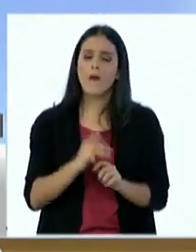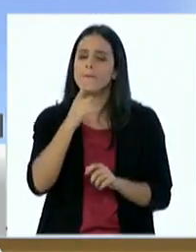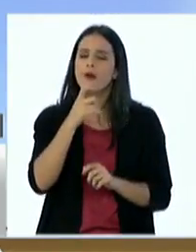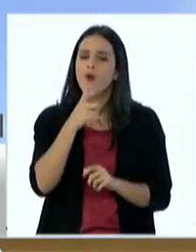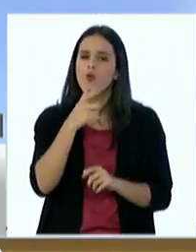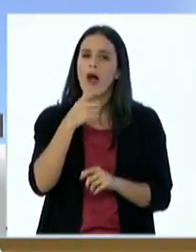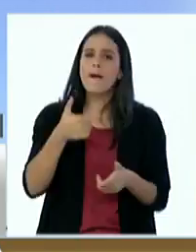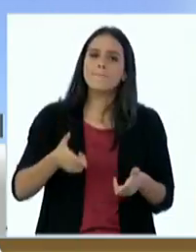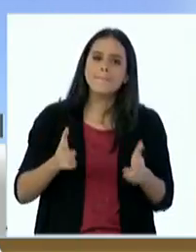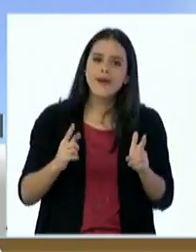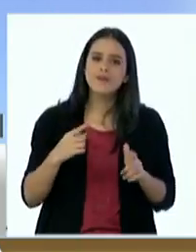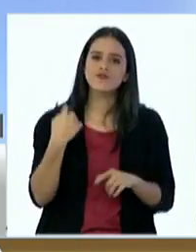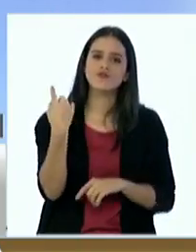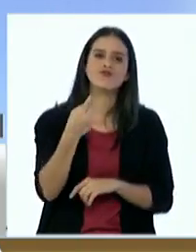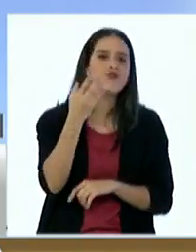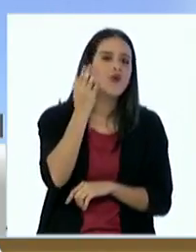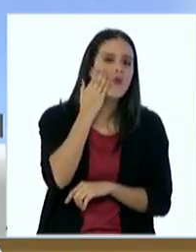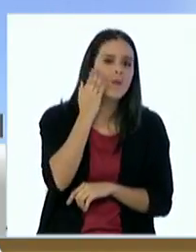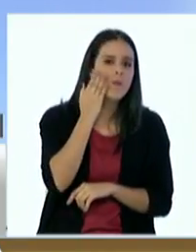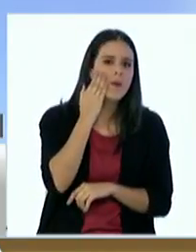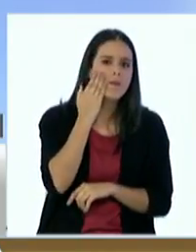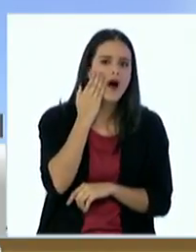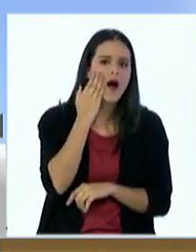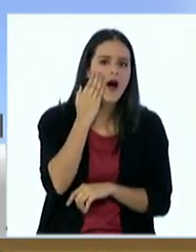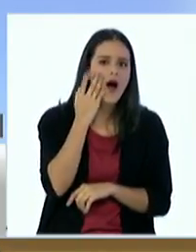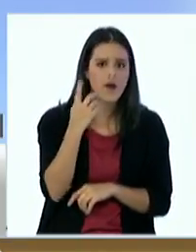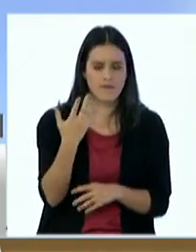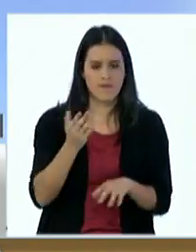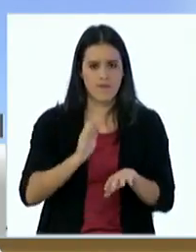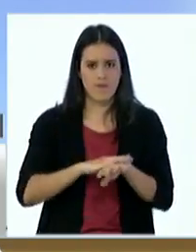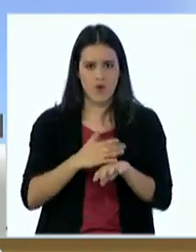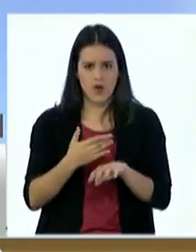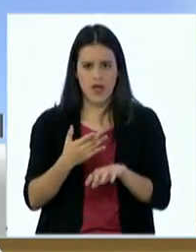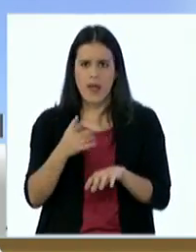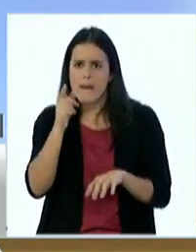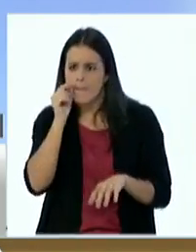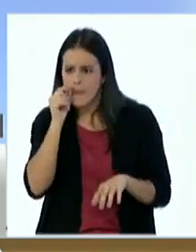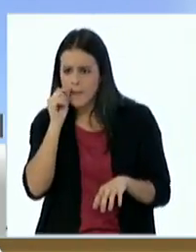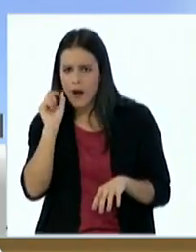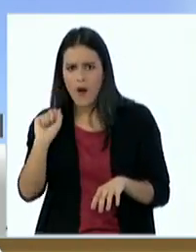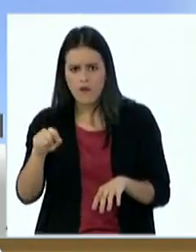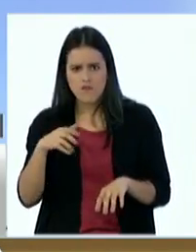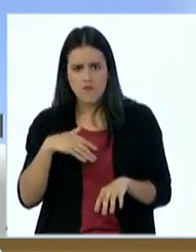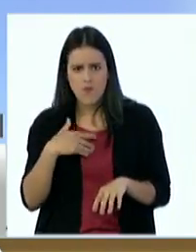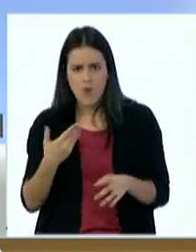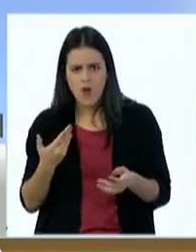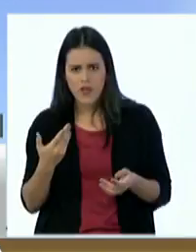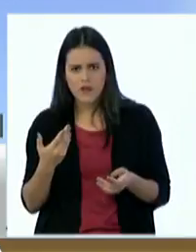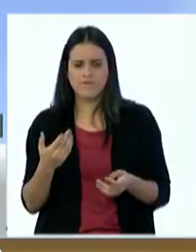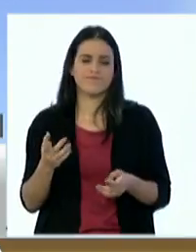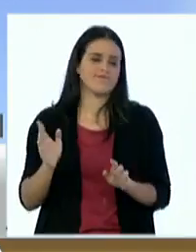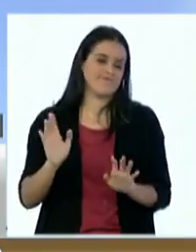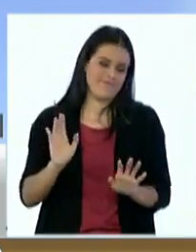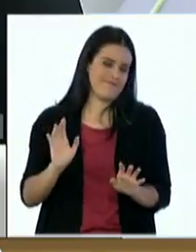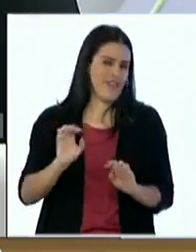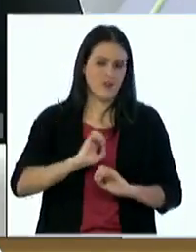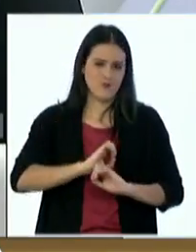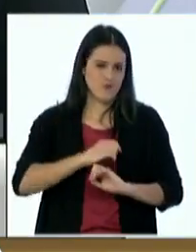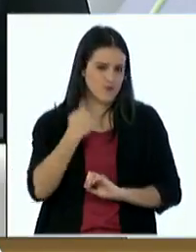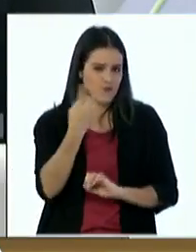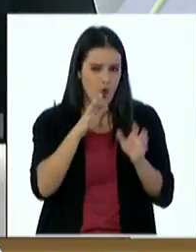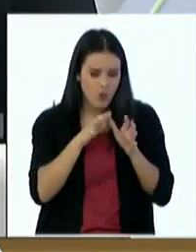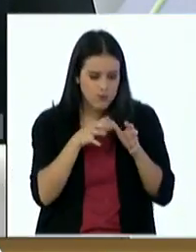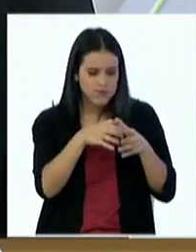para la madre, no incluye al padre a pesar de que se pueda hacer un banco de leche en casa si, el permiso es para la madre